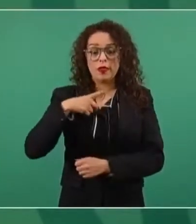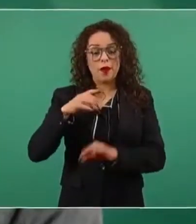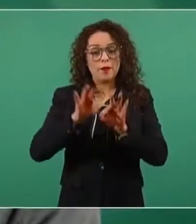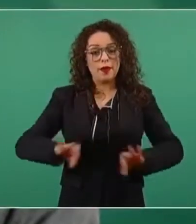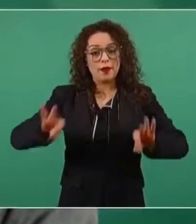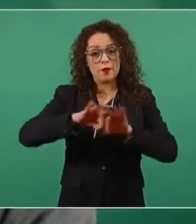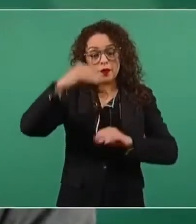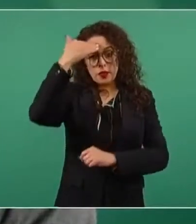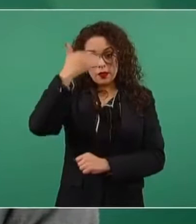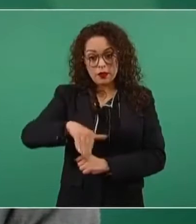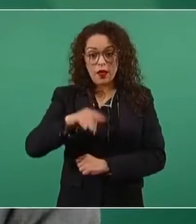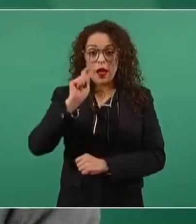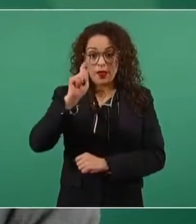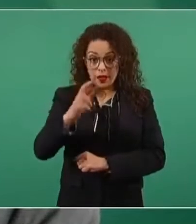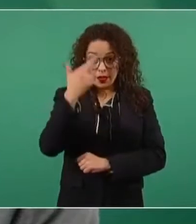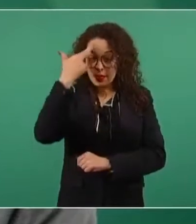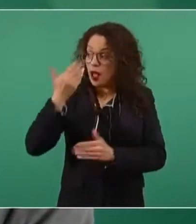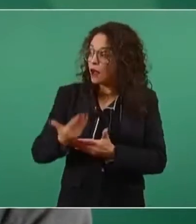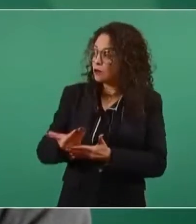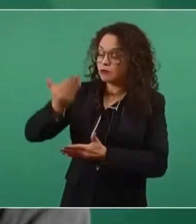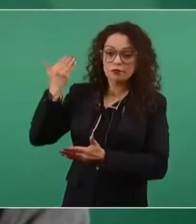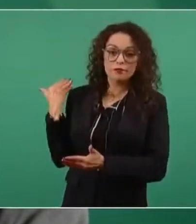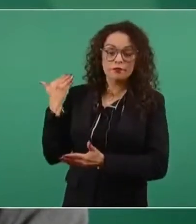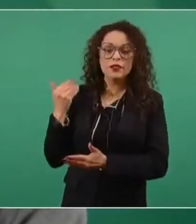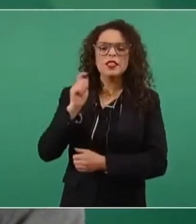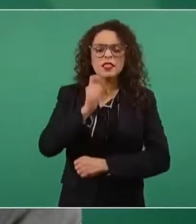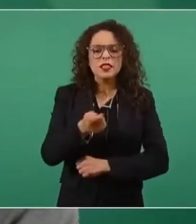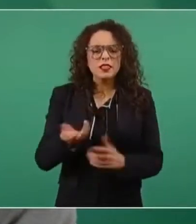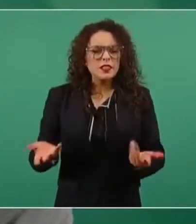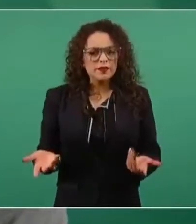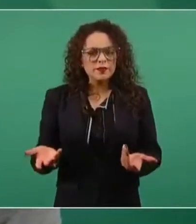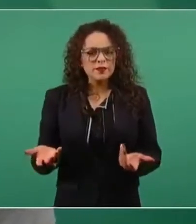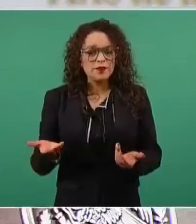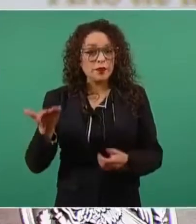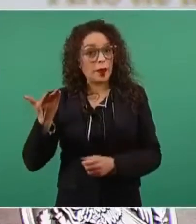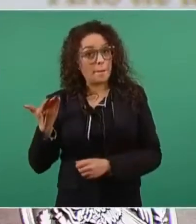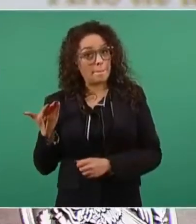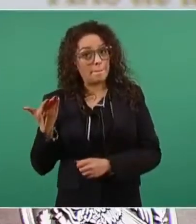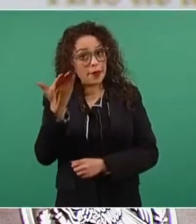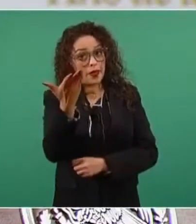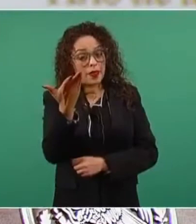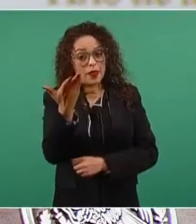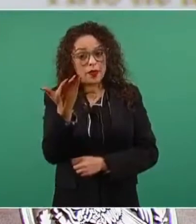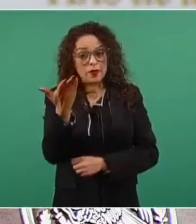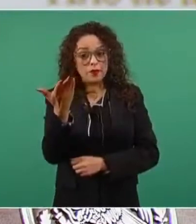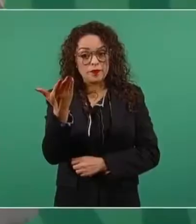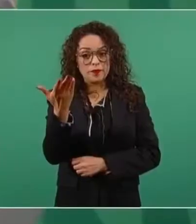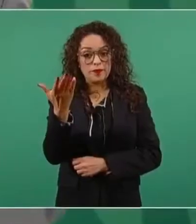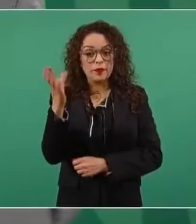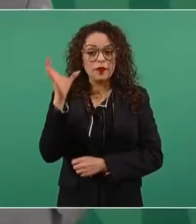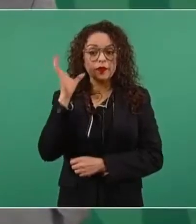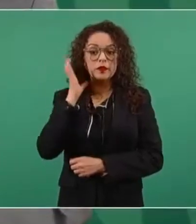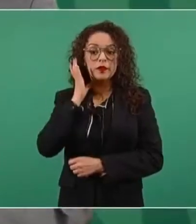tener como antecedente de que se solicitó a la Cámara